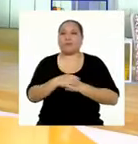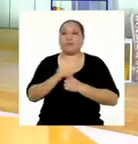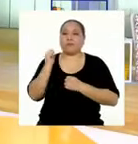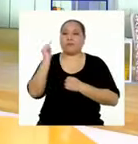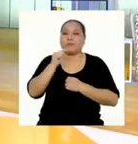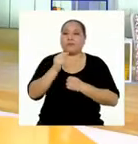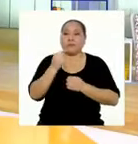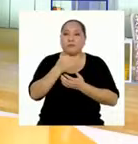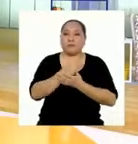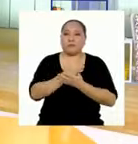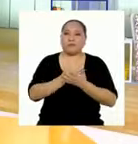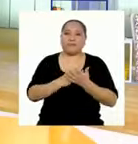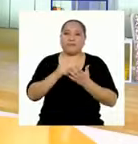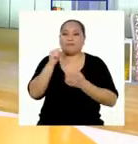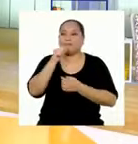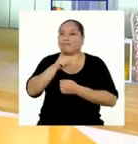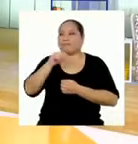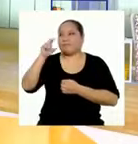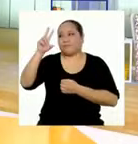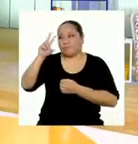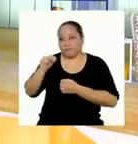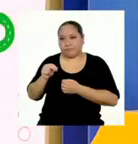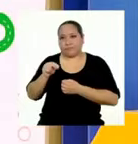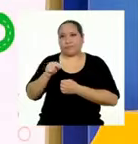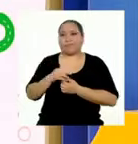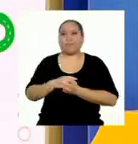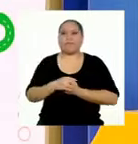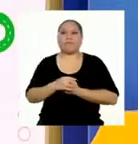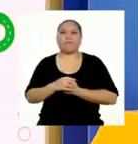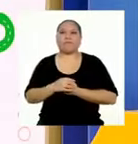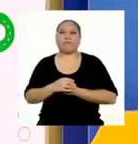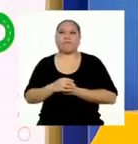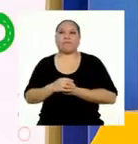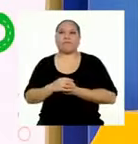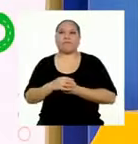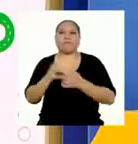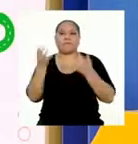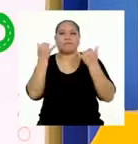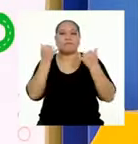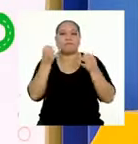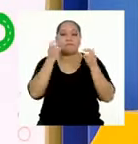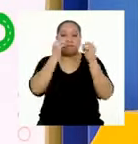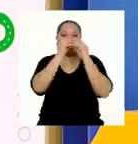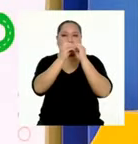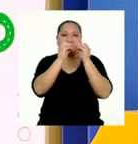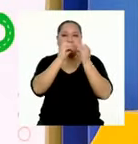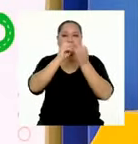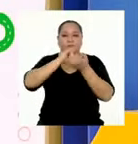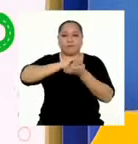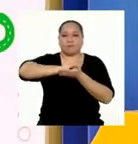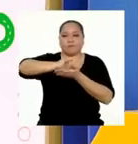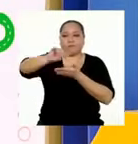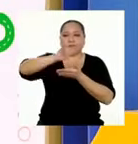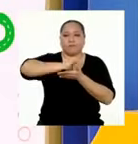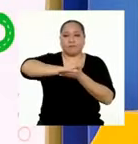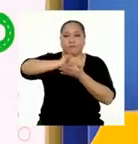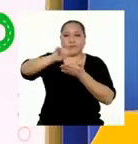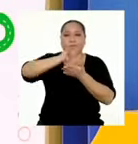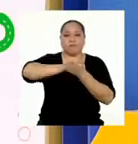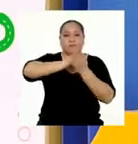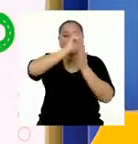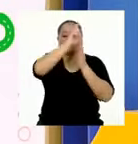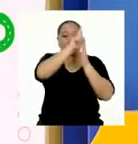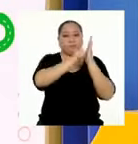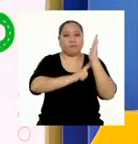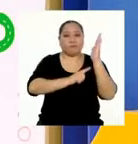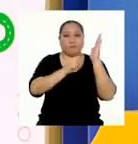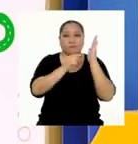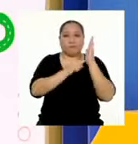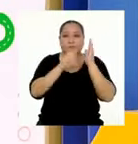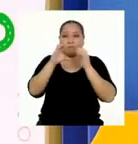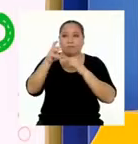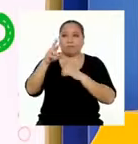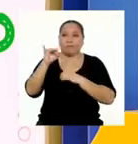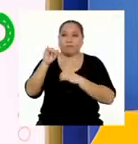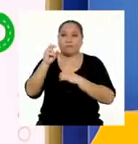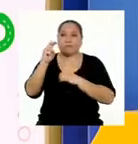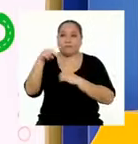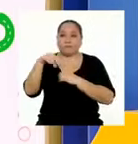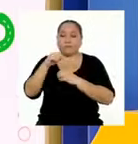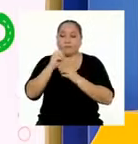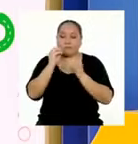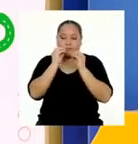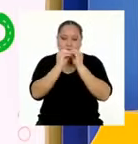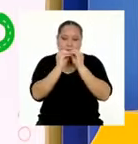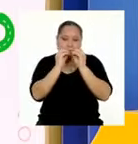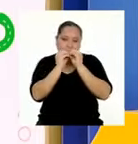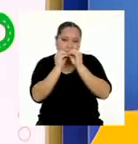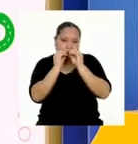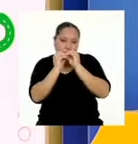en este apartado también marcaré que no. Y ahora mismo voy a reenviarle esta lista de cotejo a Cristina para que la tenga en